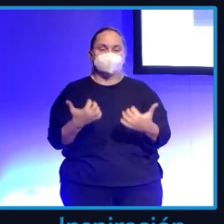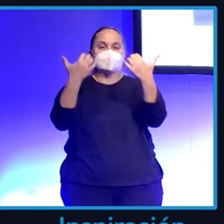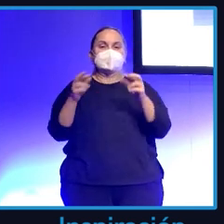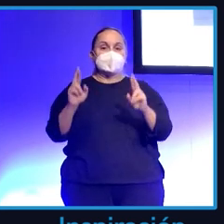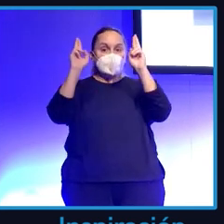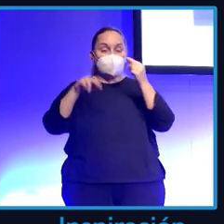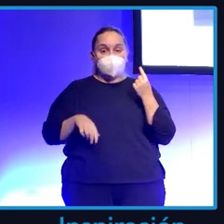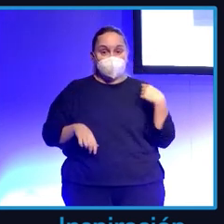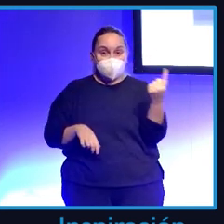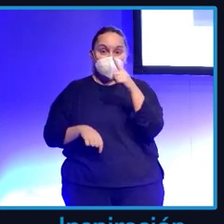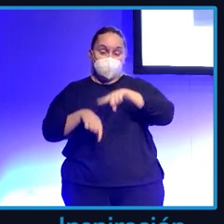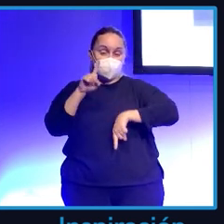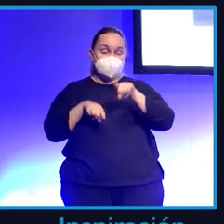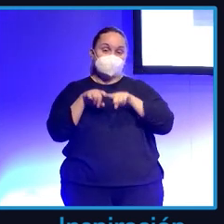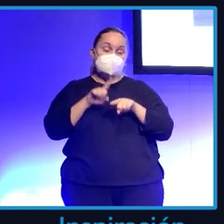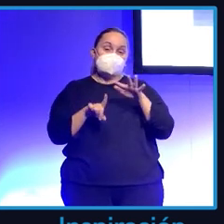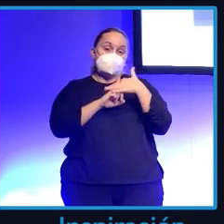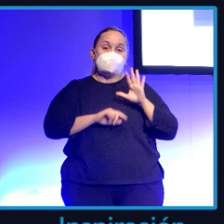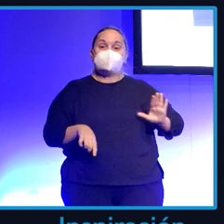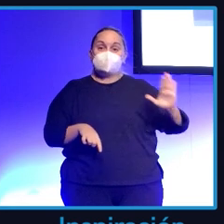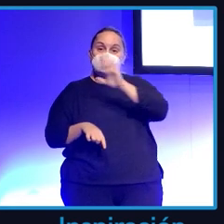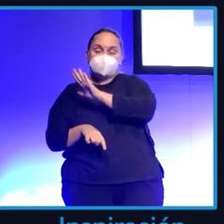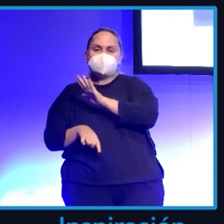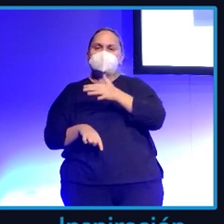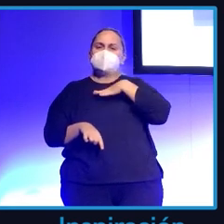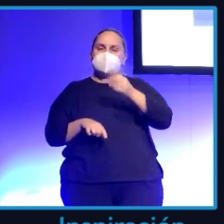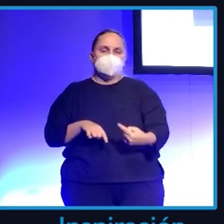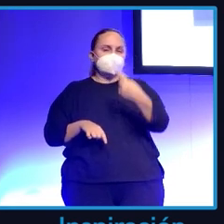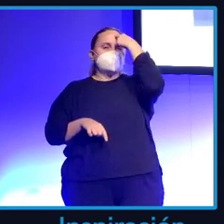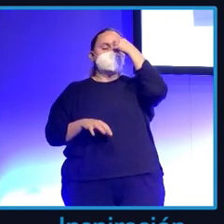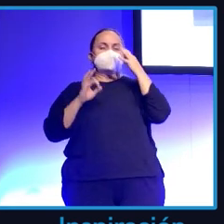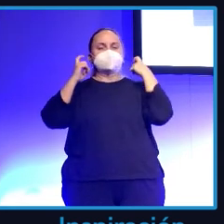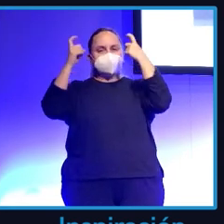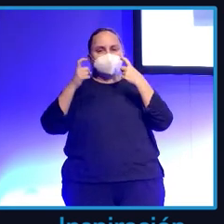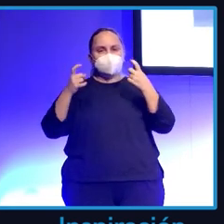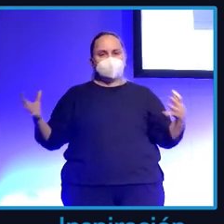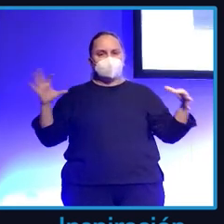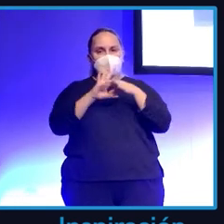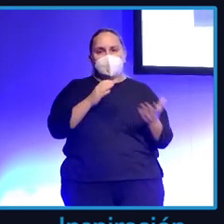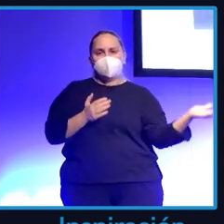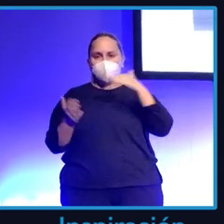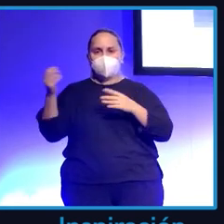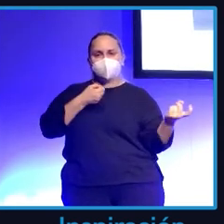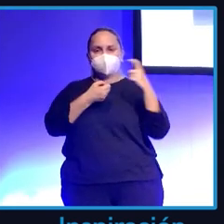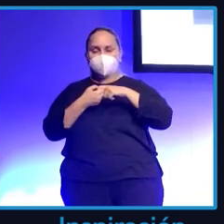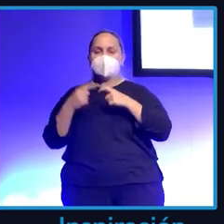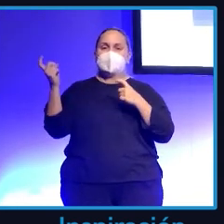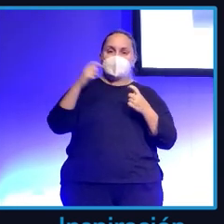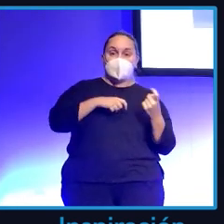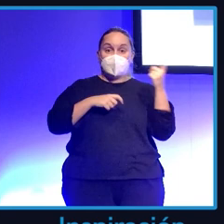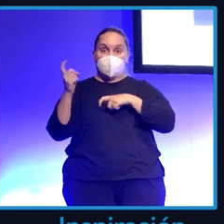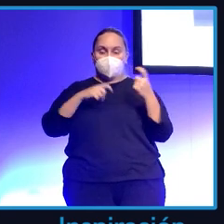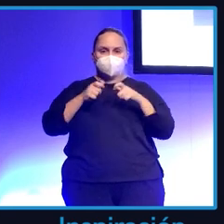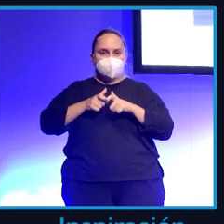que cada uno, en la medida en la que podáis, llevéis esta máxima de intentar unir y de intentar sumar